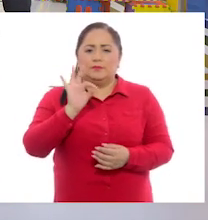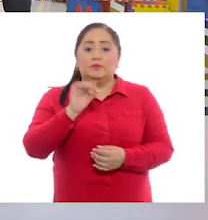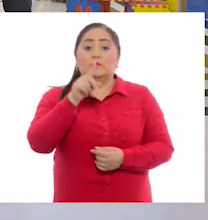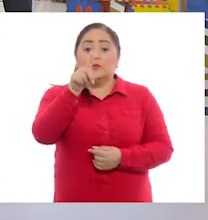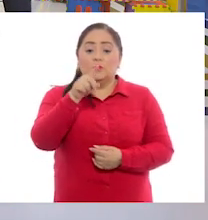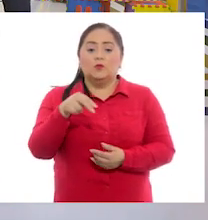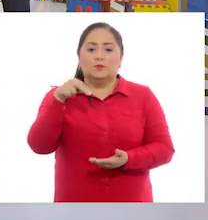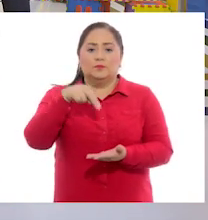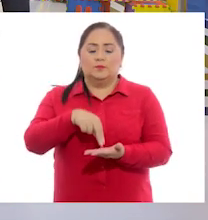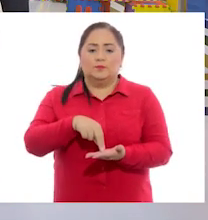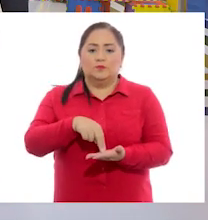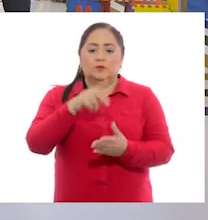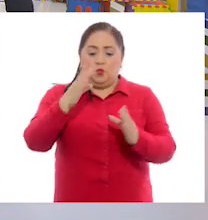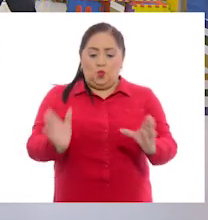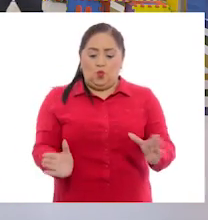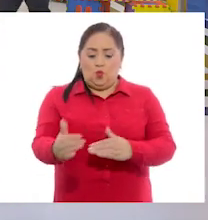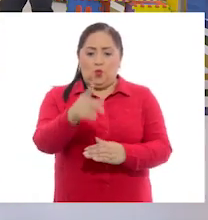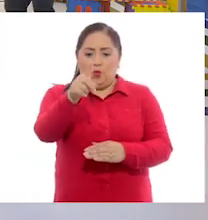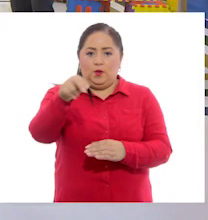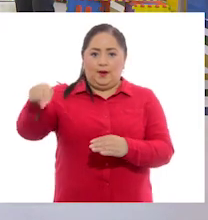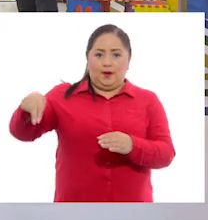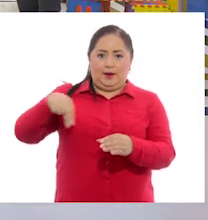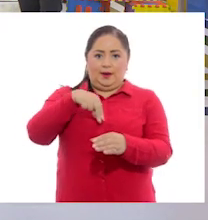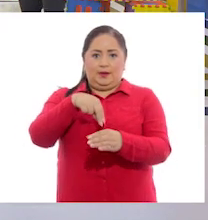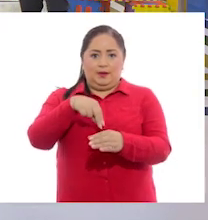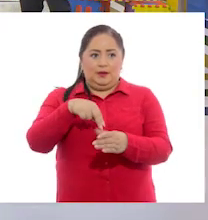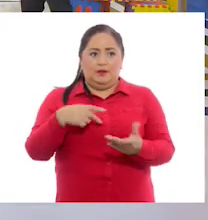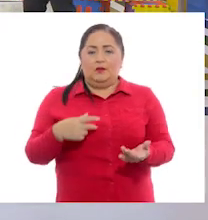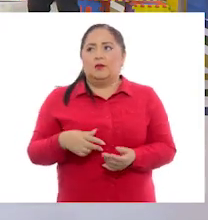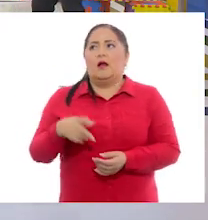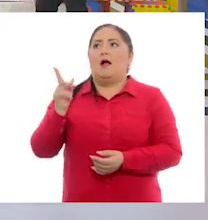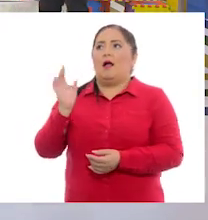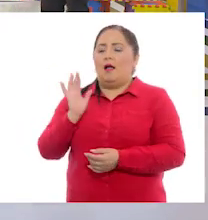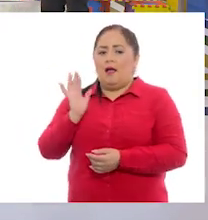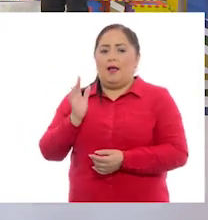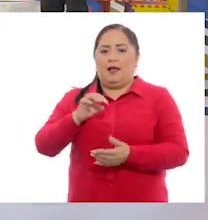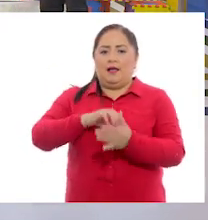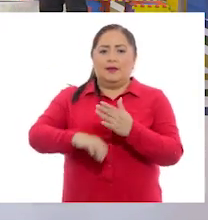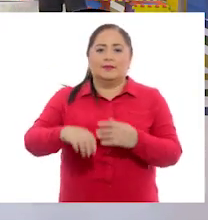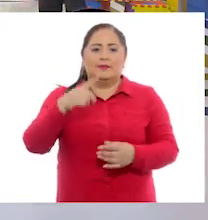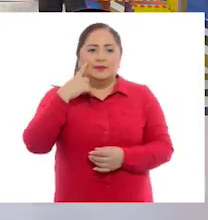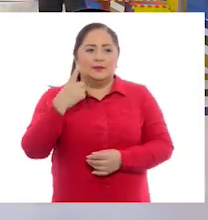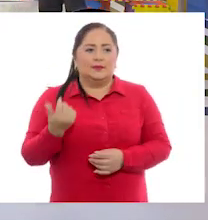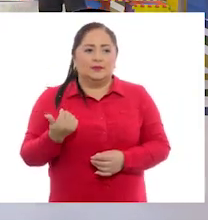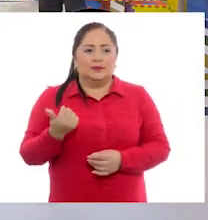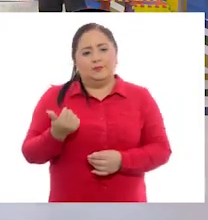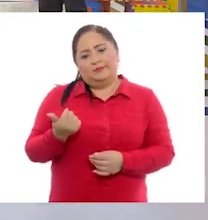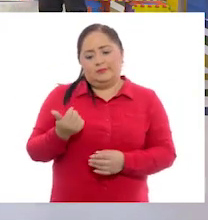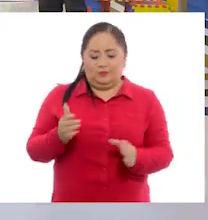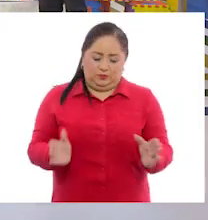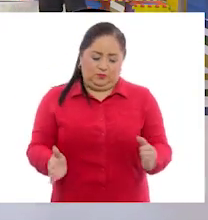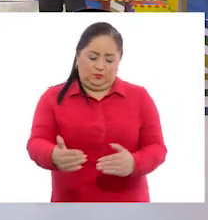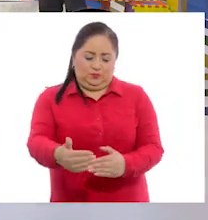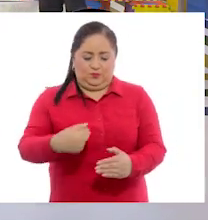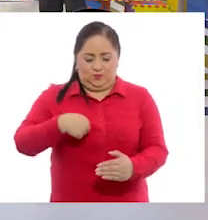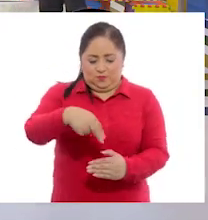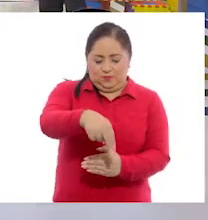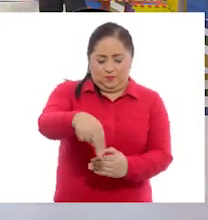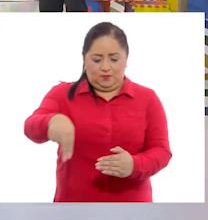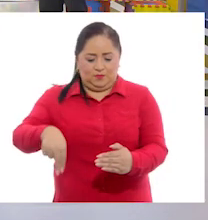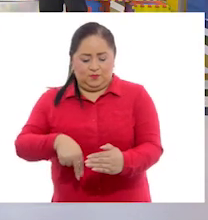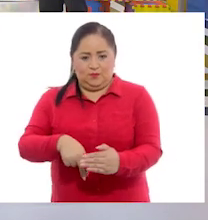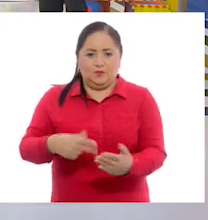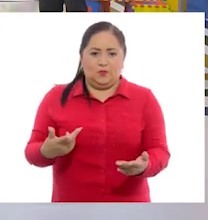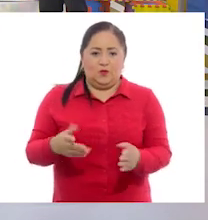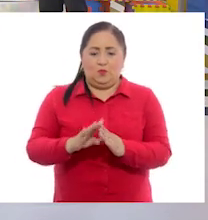pónganse detrás del cubo. ¿Qué harías, Pili? Ah, pues detrás del cubo sería... A ver, si